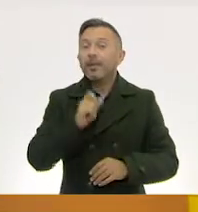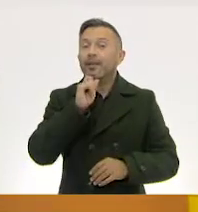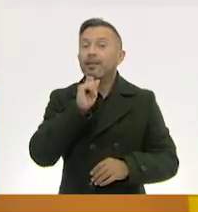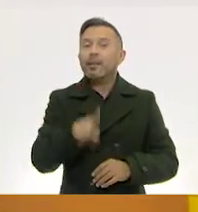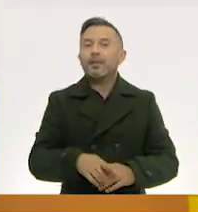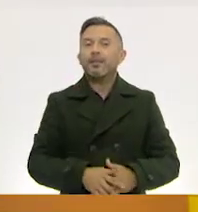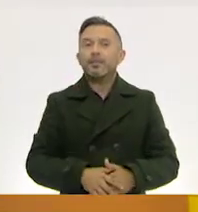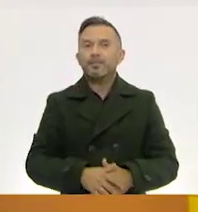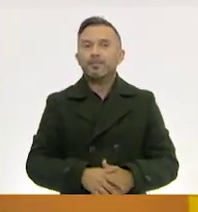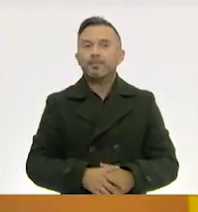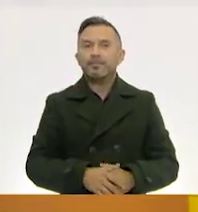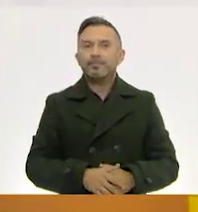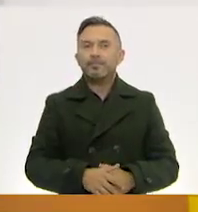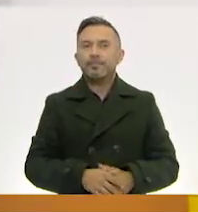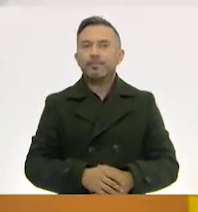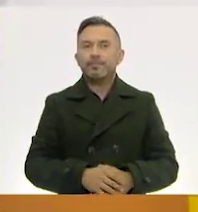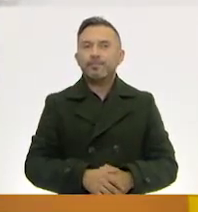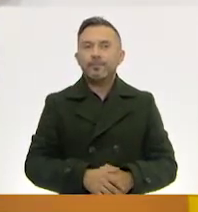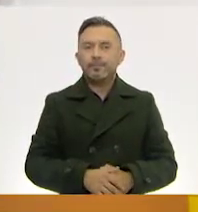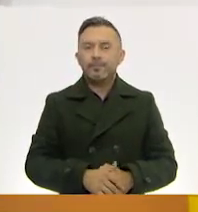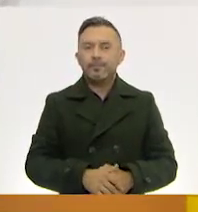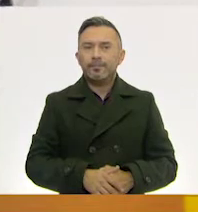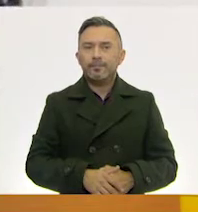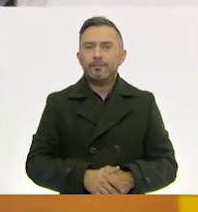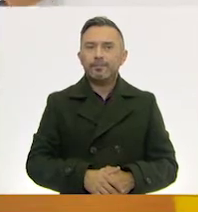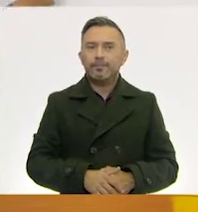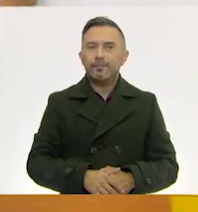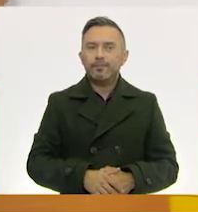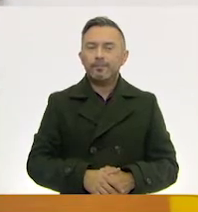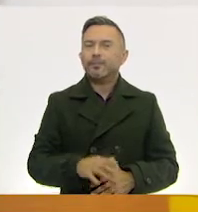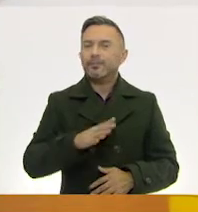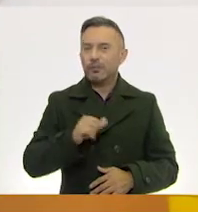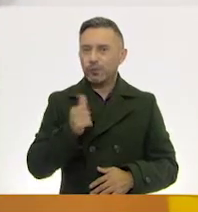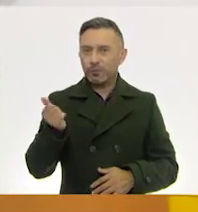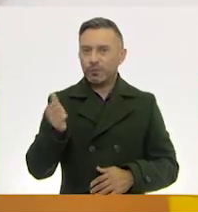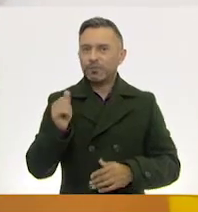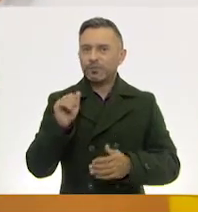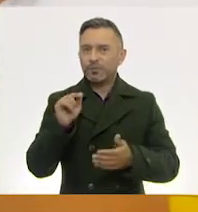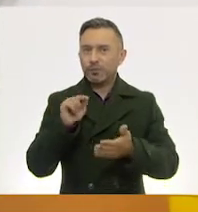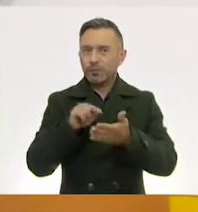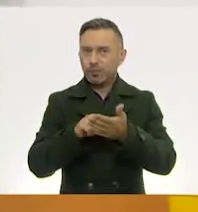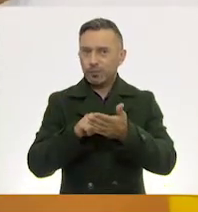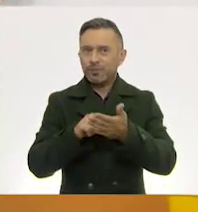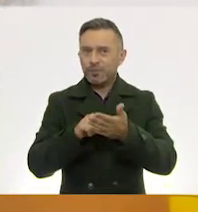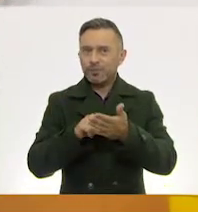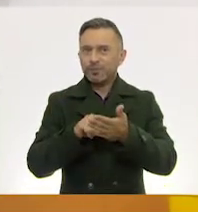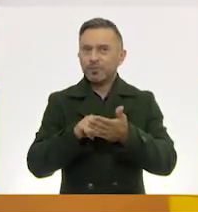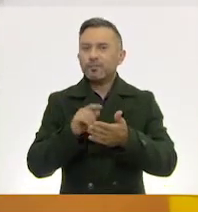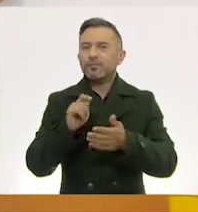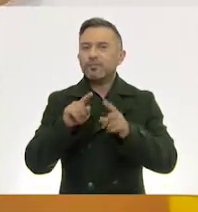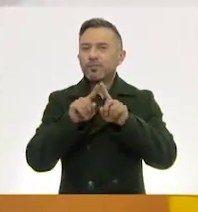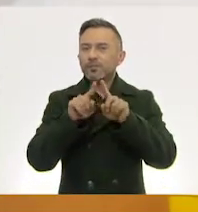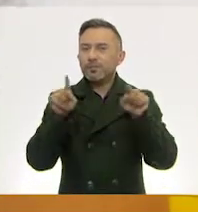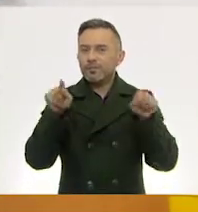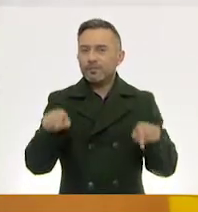Voy a poner aquí Un botoncito Como si fuera Como